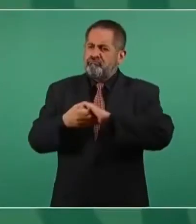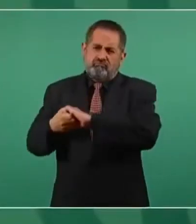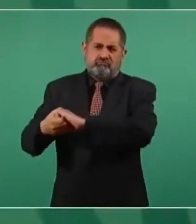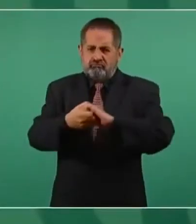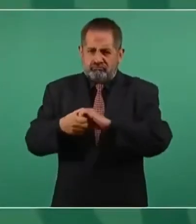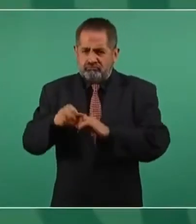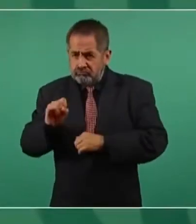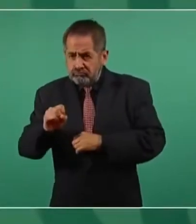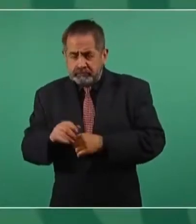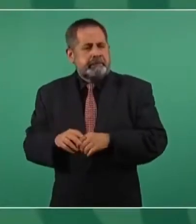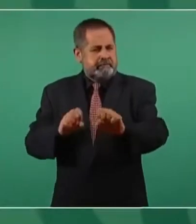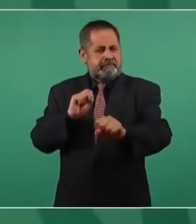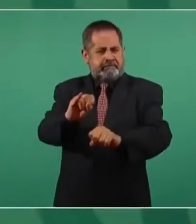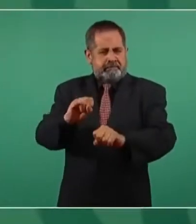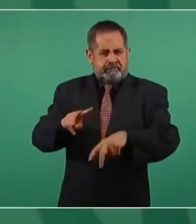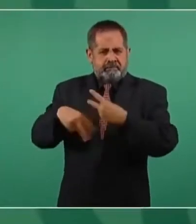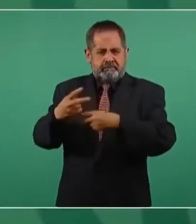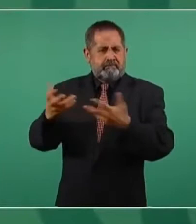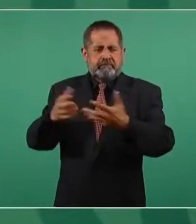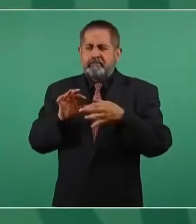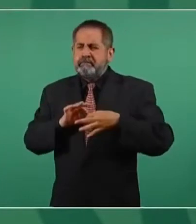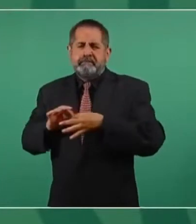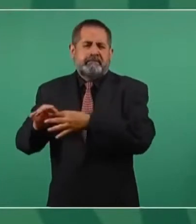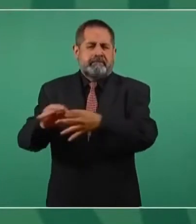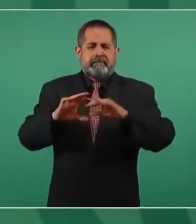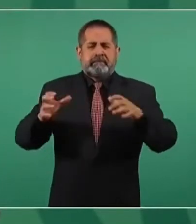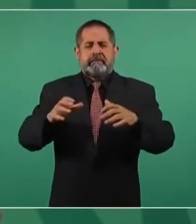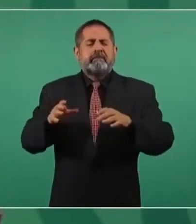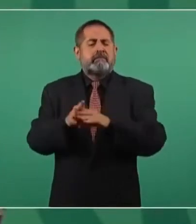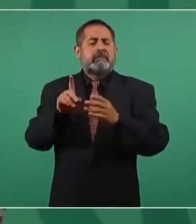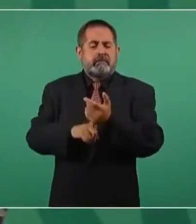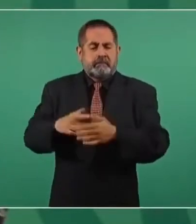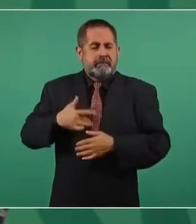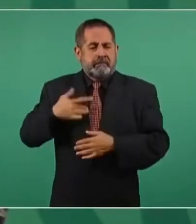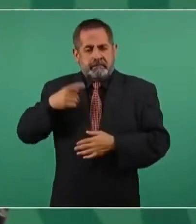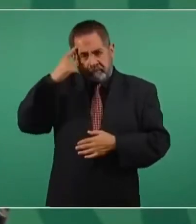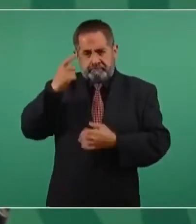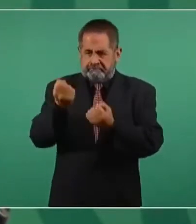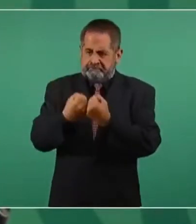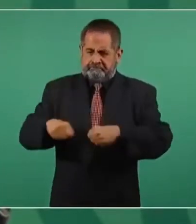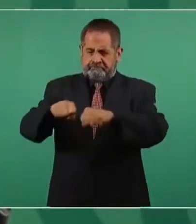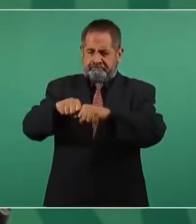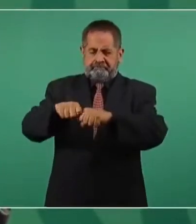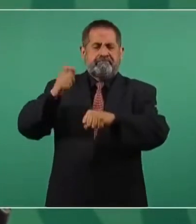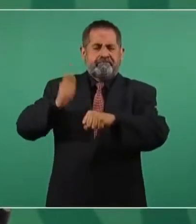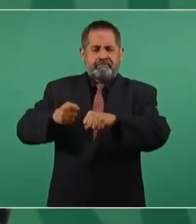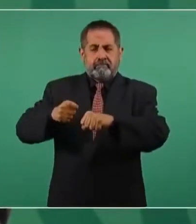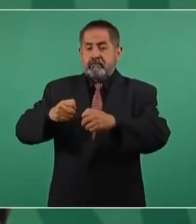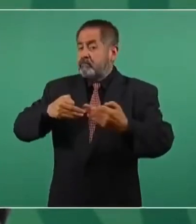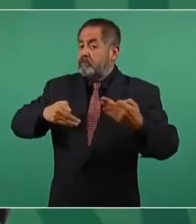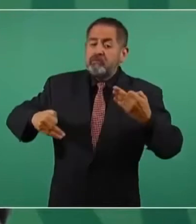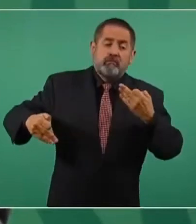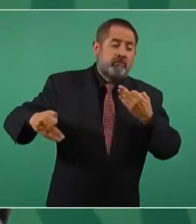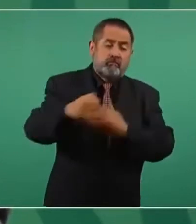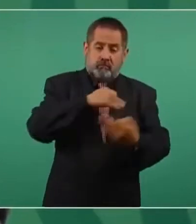y lo estamos logrando siempre y cuando se entienda como sociedad a todo